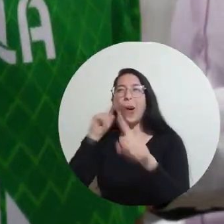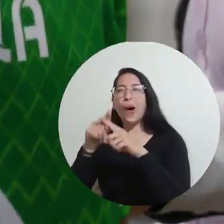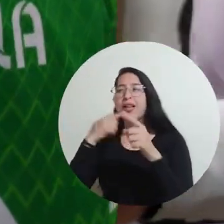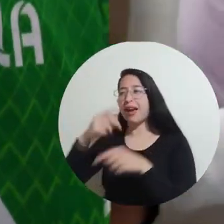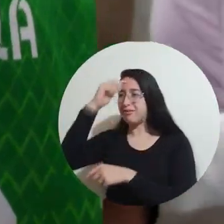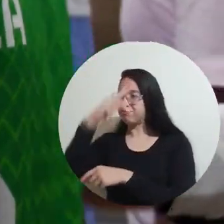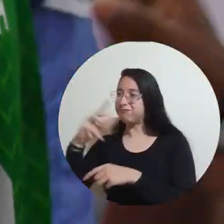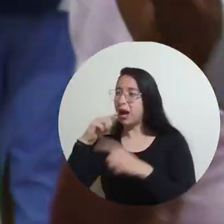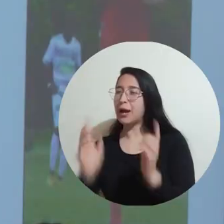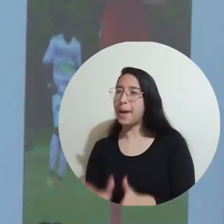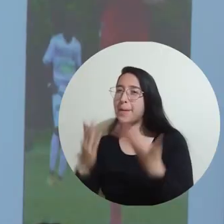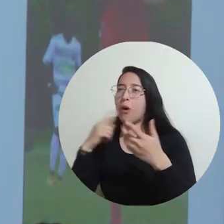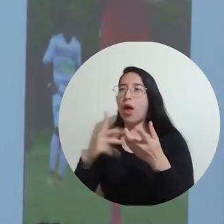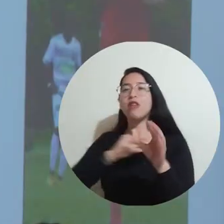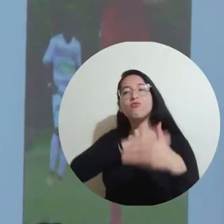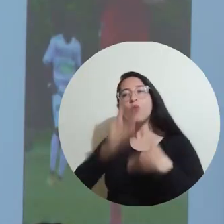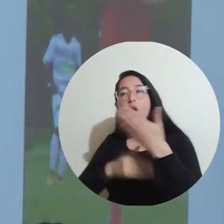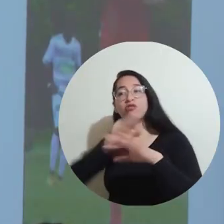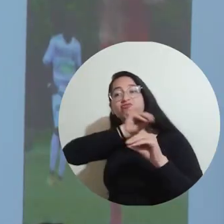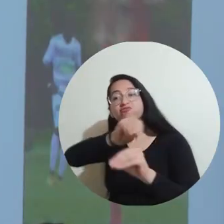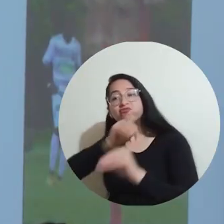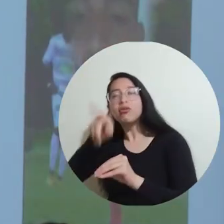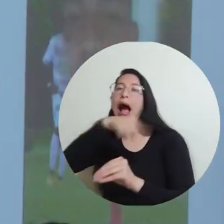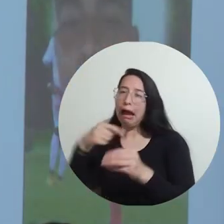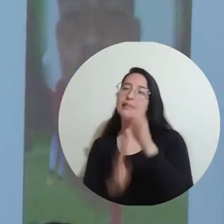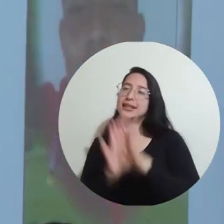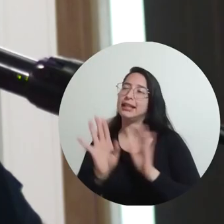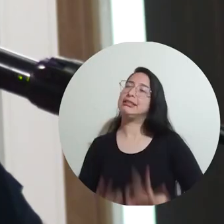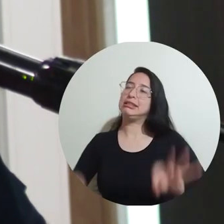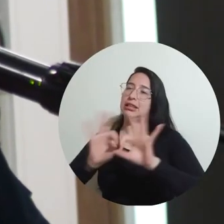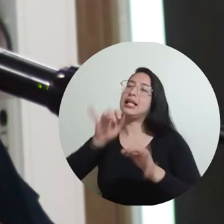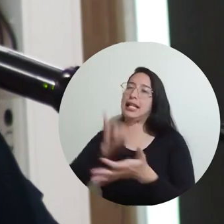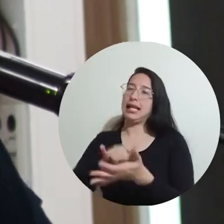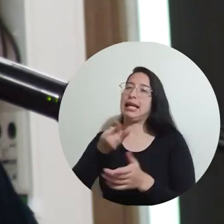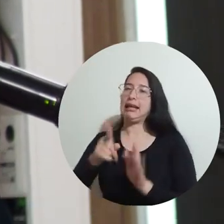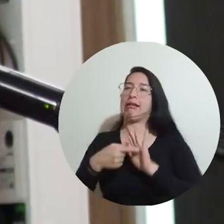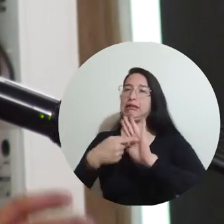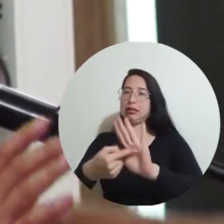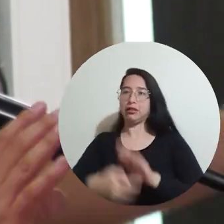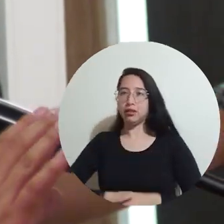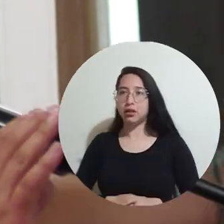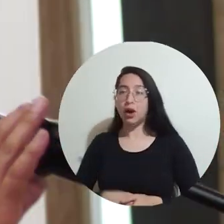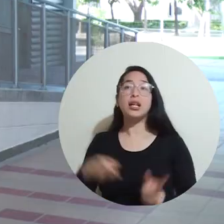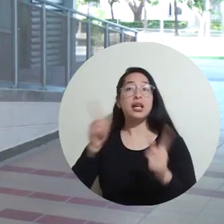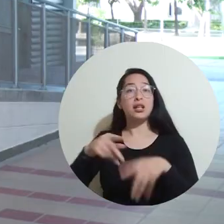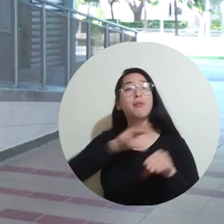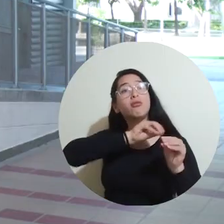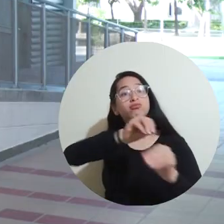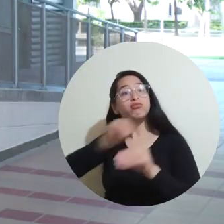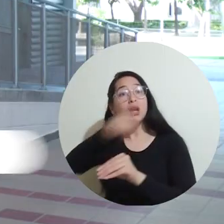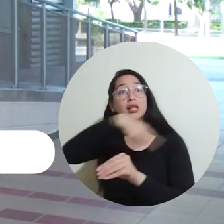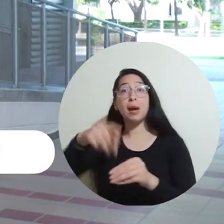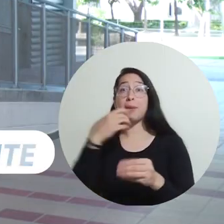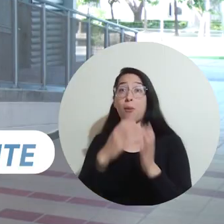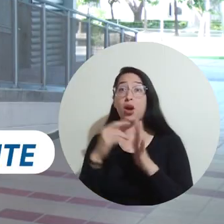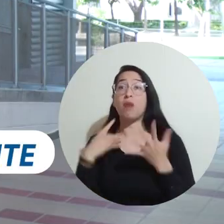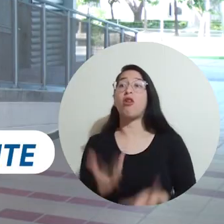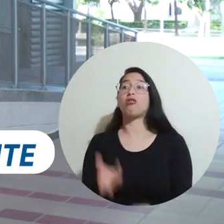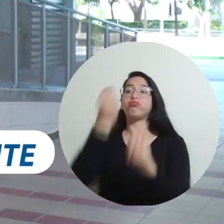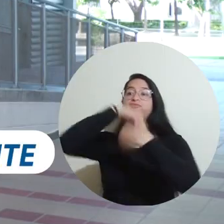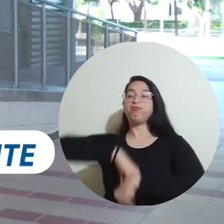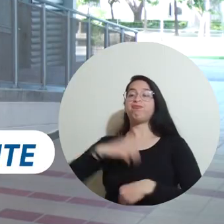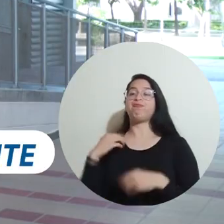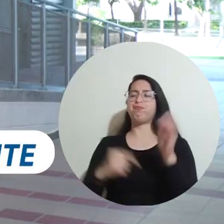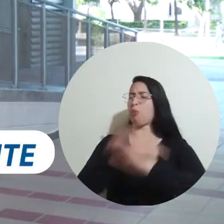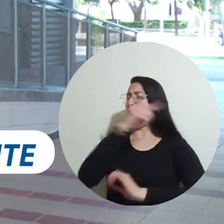permiten fortalecer sus procesos formativos. Es tan importante que ellos entiendan eso para que les enseñemos a desarrollarse más bien como personas